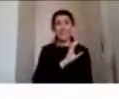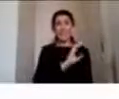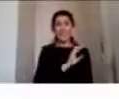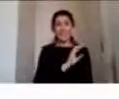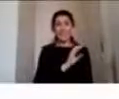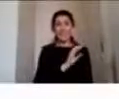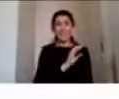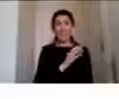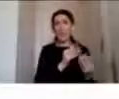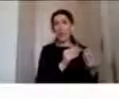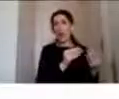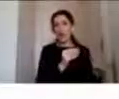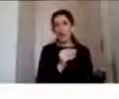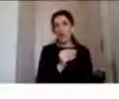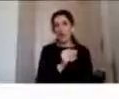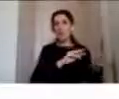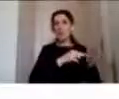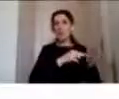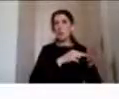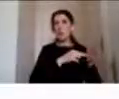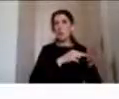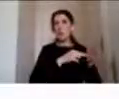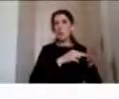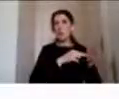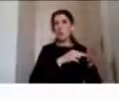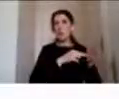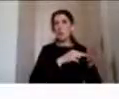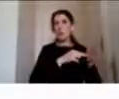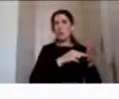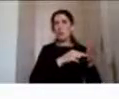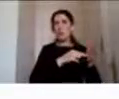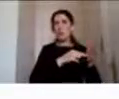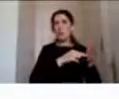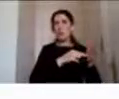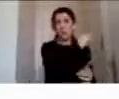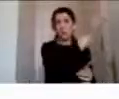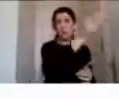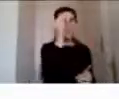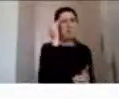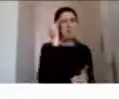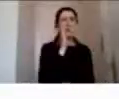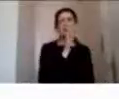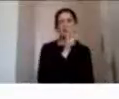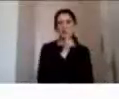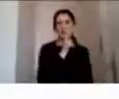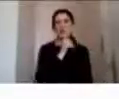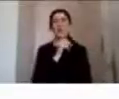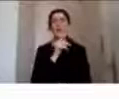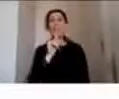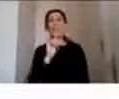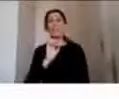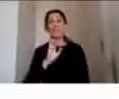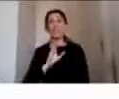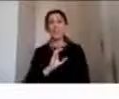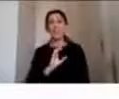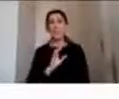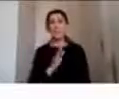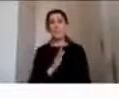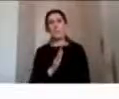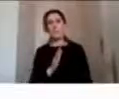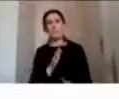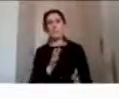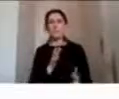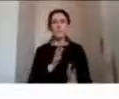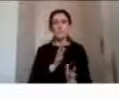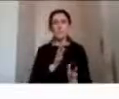dificultades a largo plazo en la memoria en TEC moderados habrían efectos en la memoria en esta fase aguda